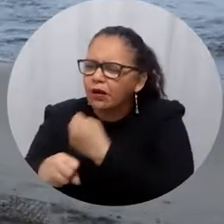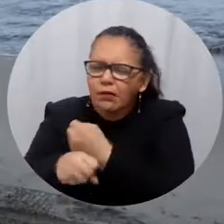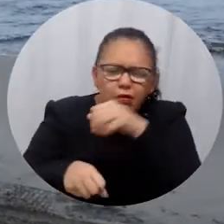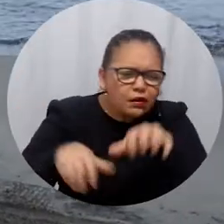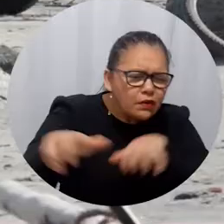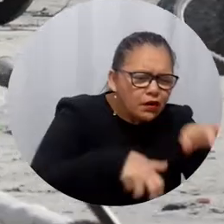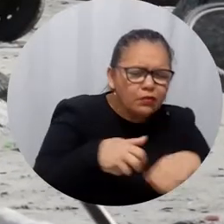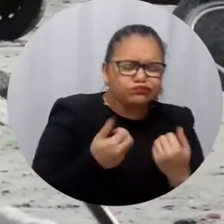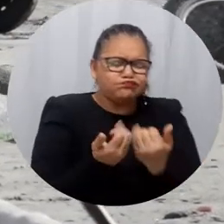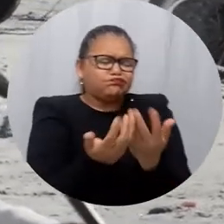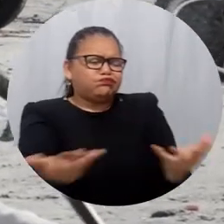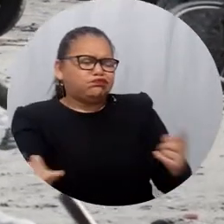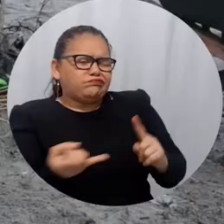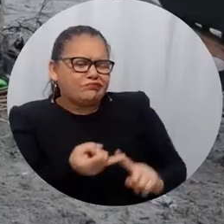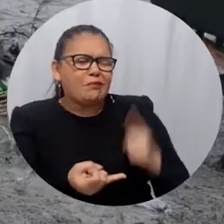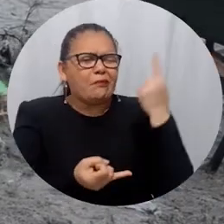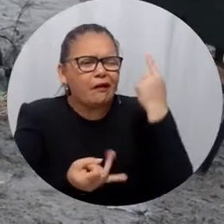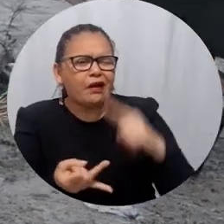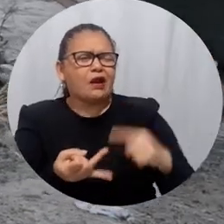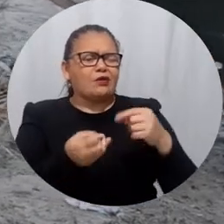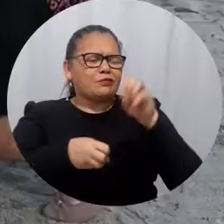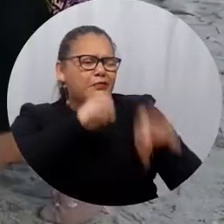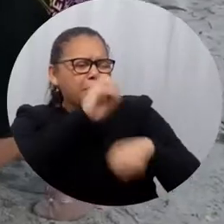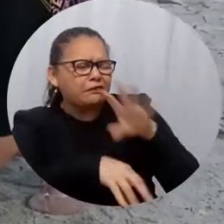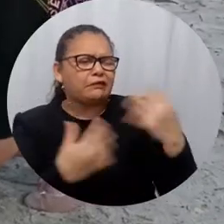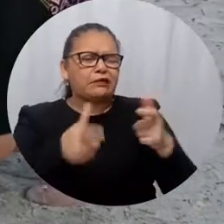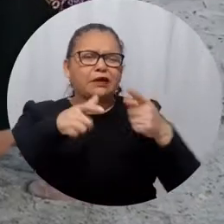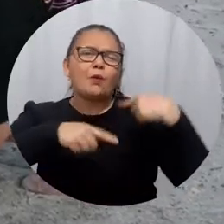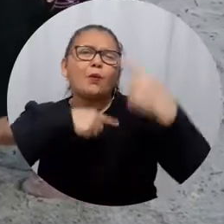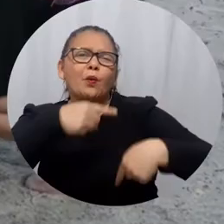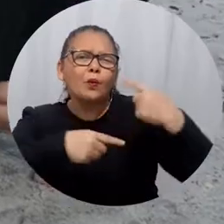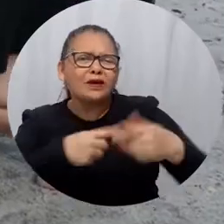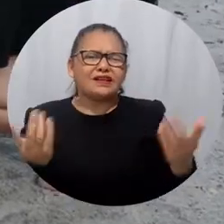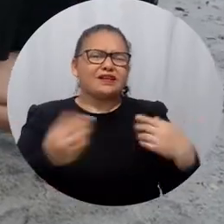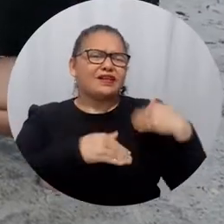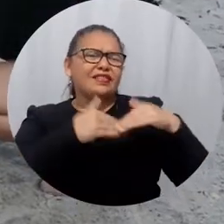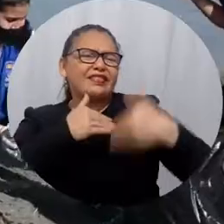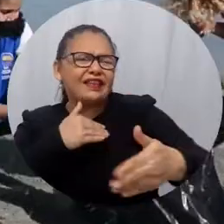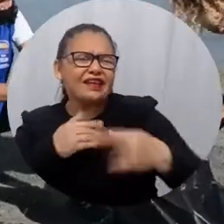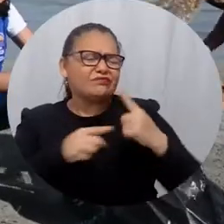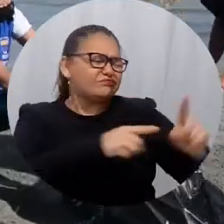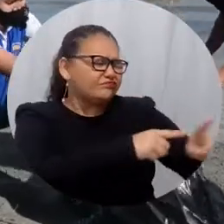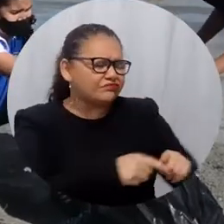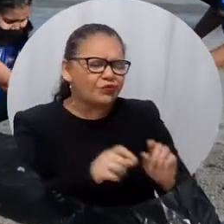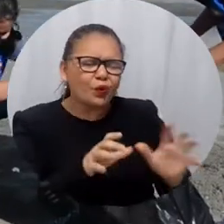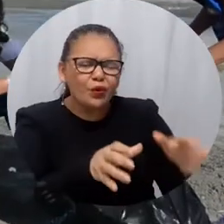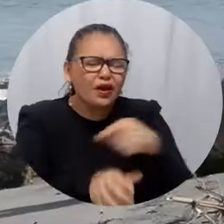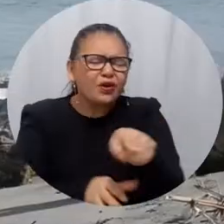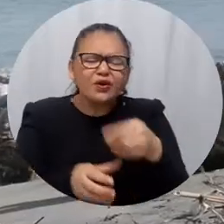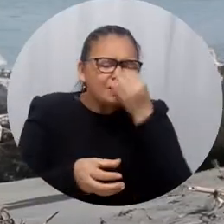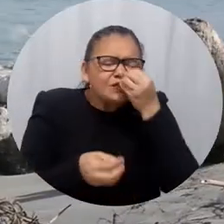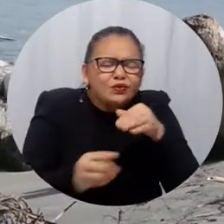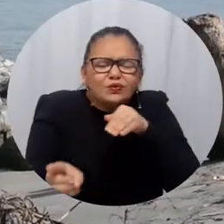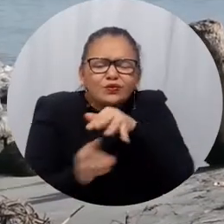botellas plásticas y de vidrio, tapas de envases, madera, telas, hierro y demás desechos reciclables y no aprovechables que